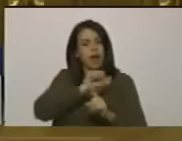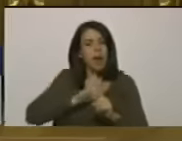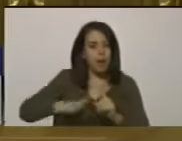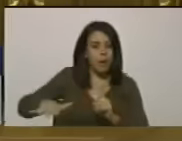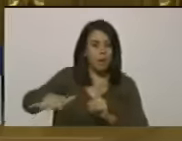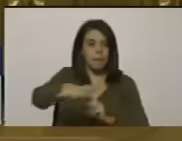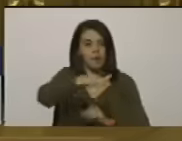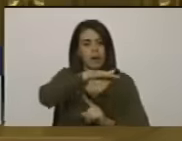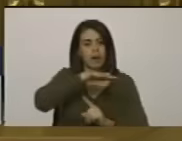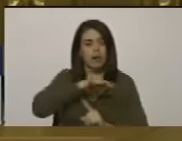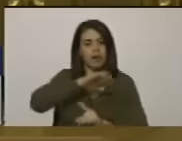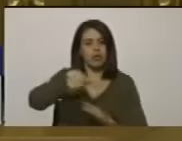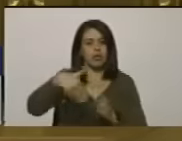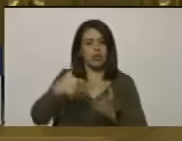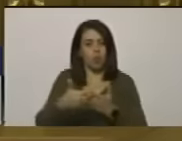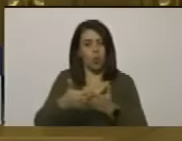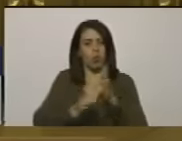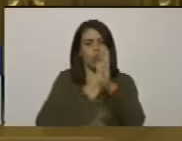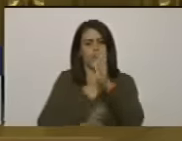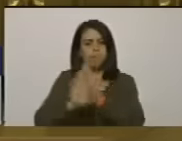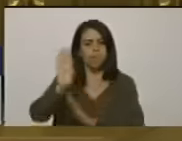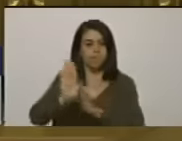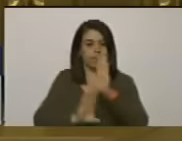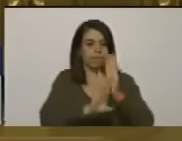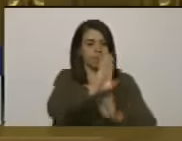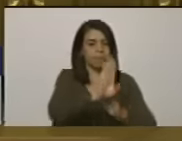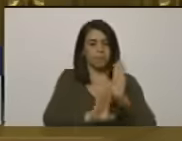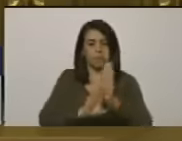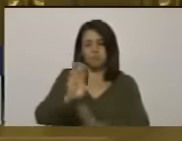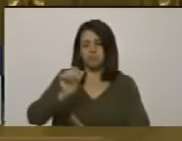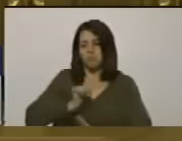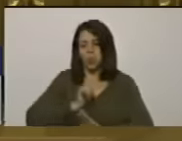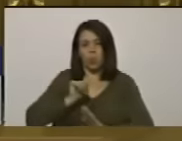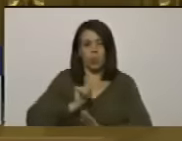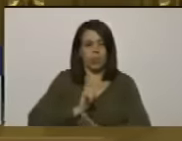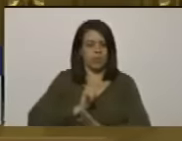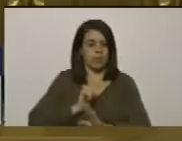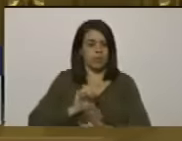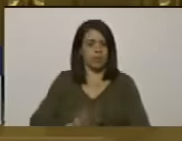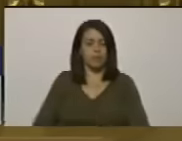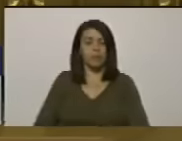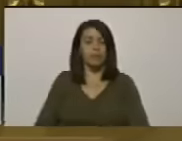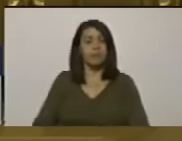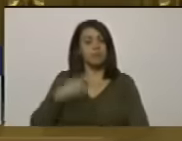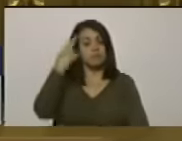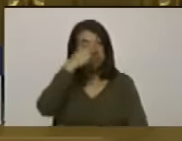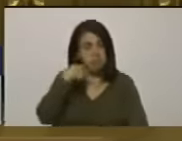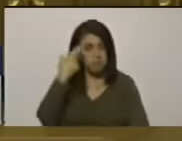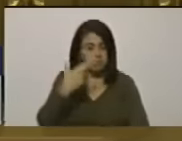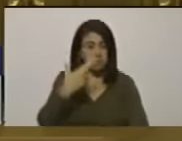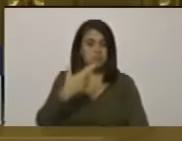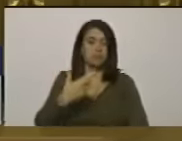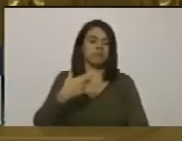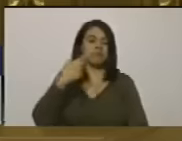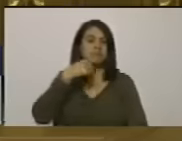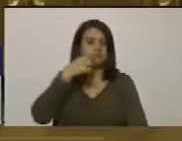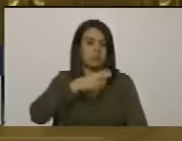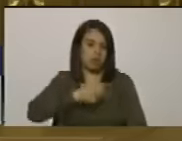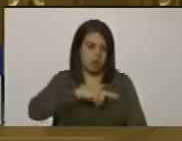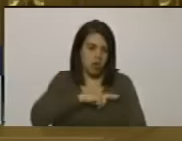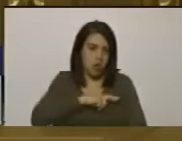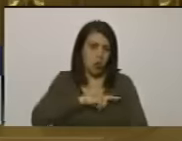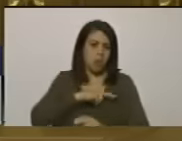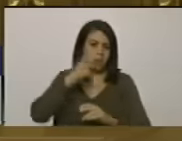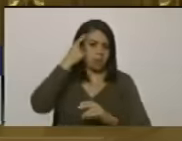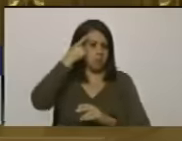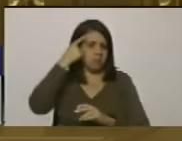en el que todos podamos prosperar independientemente de la raza el credo la